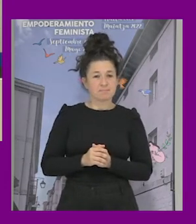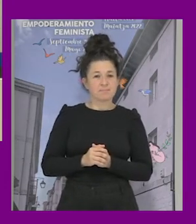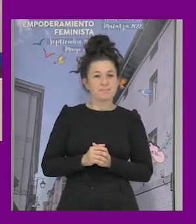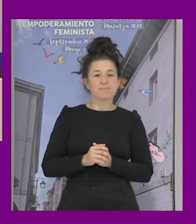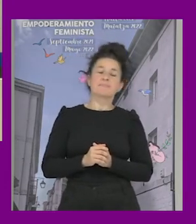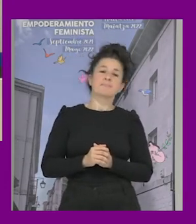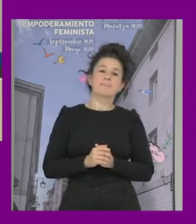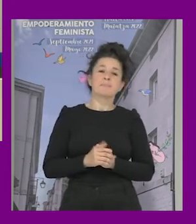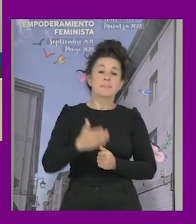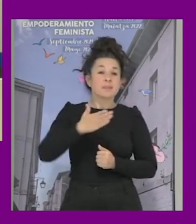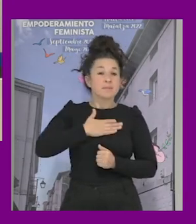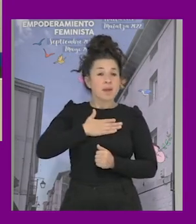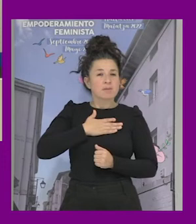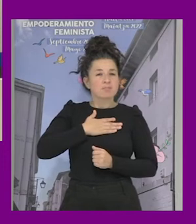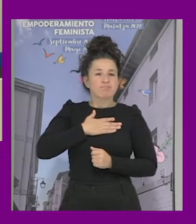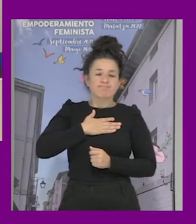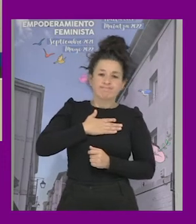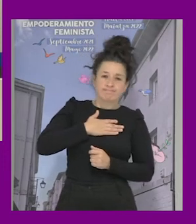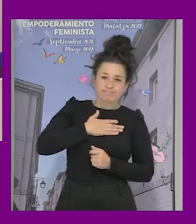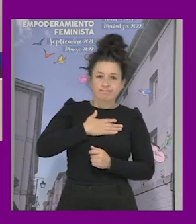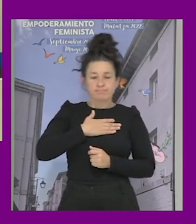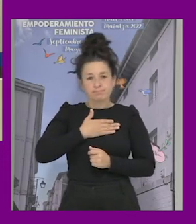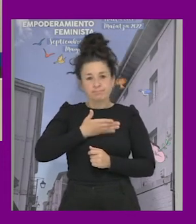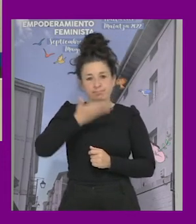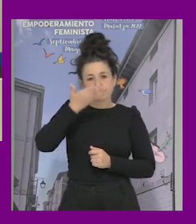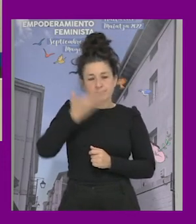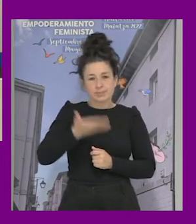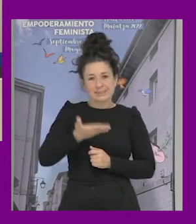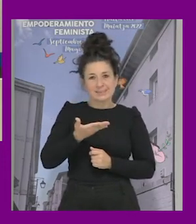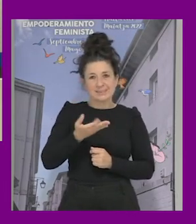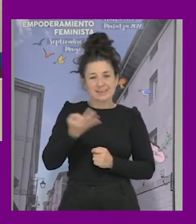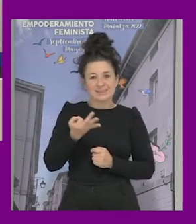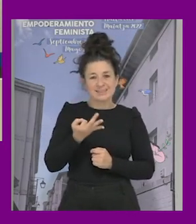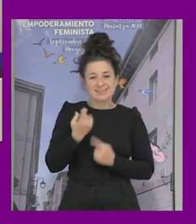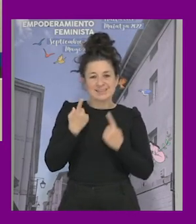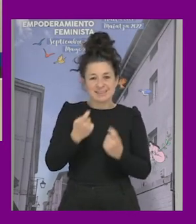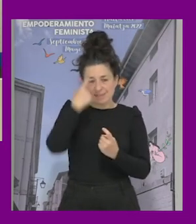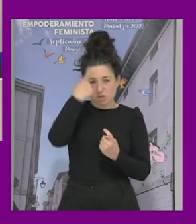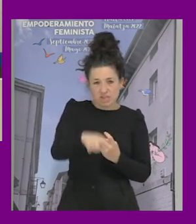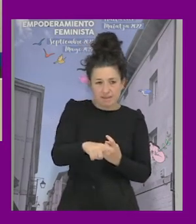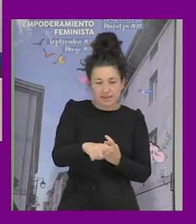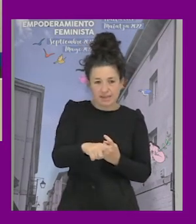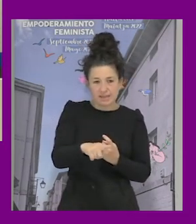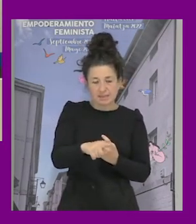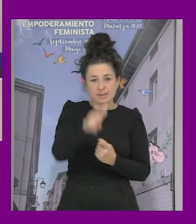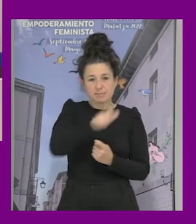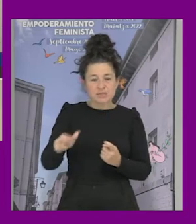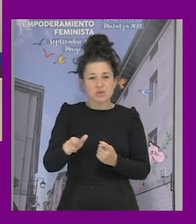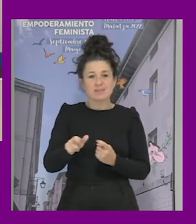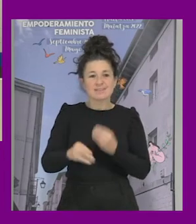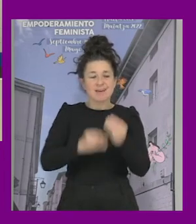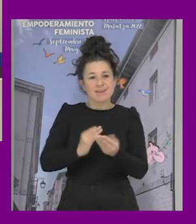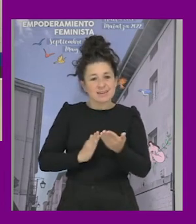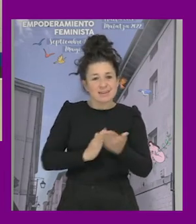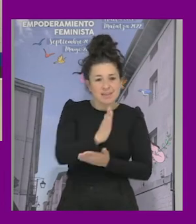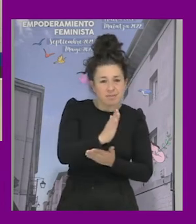claro para mí aquí la clave es que necesitamos saber y al menos necesitamos saber desde las personas que estáis haciendo intervención y que lo hayáis